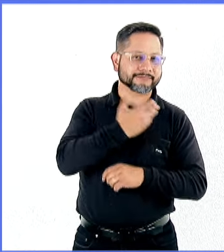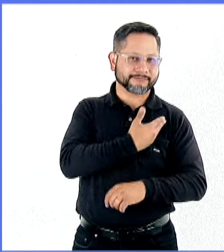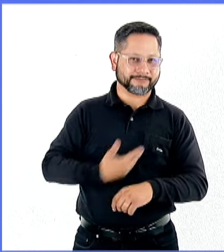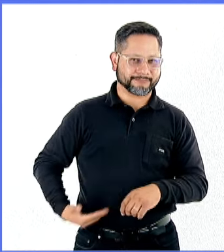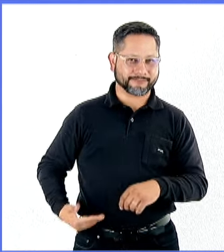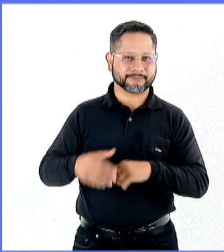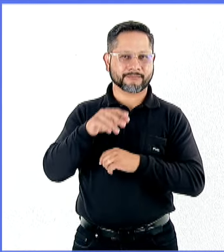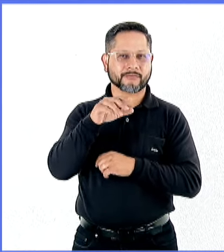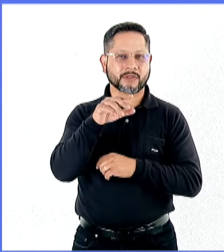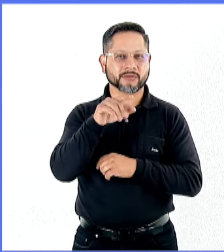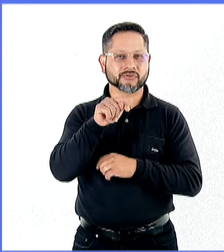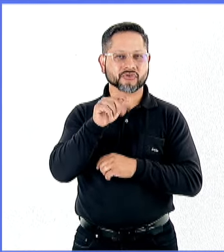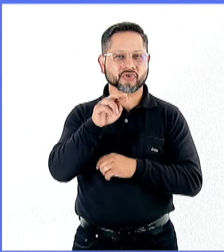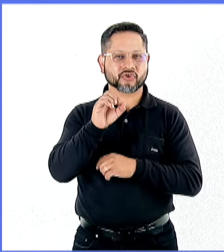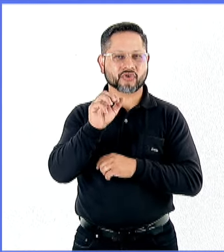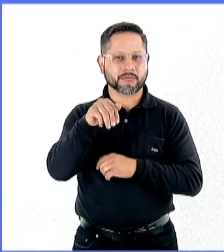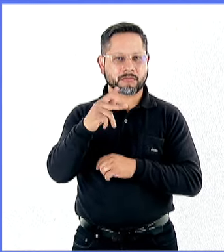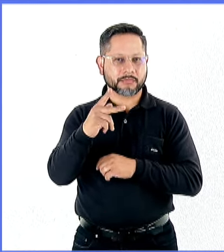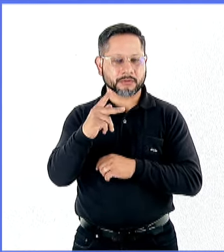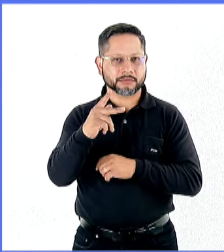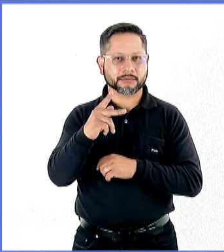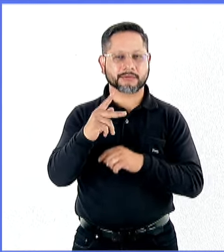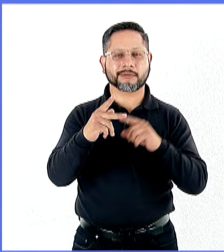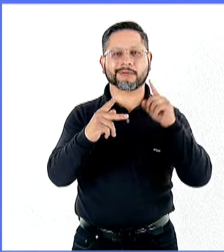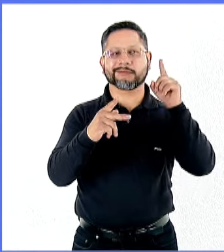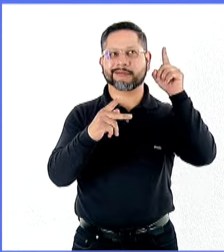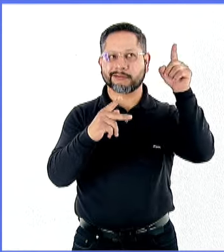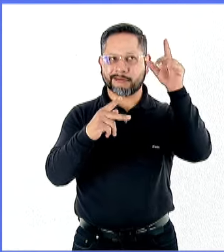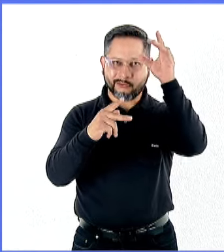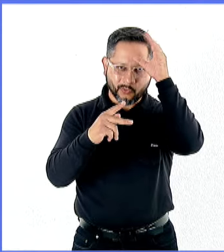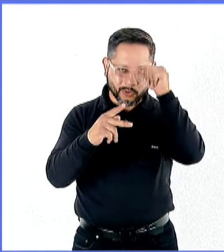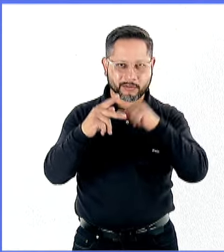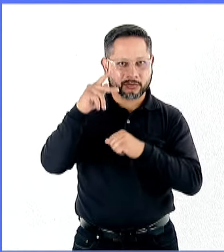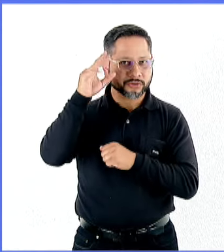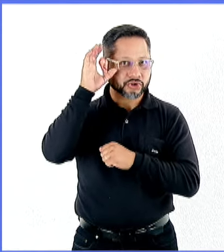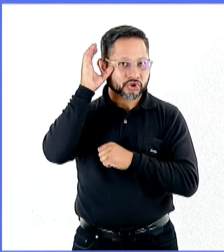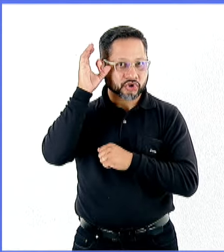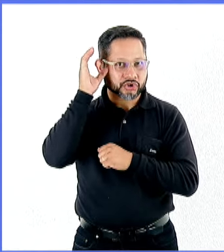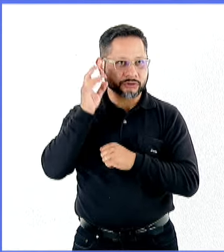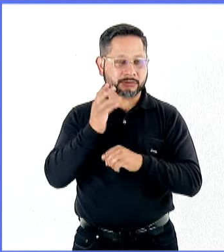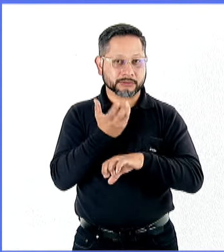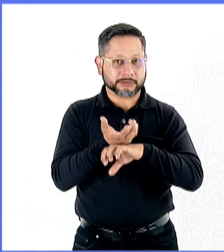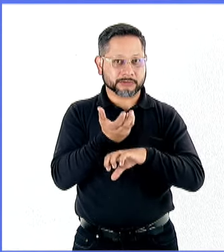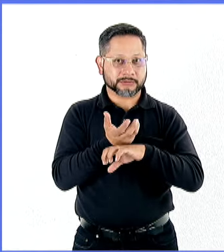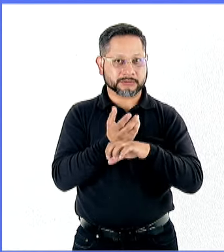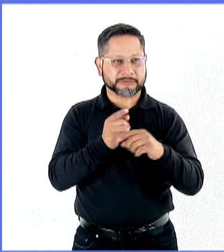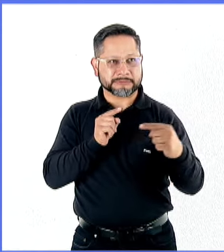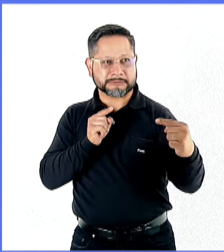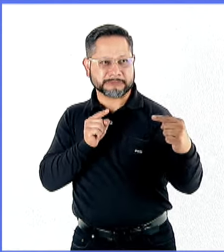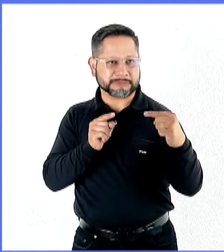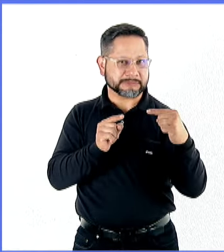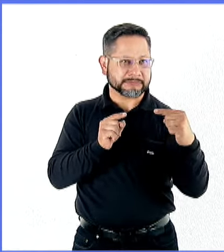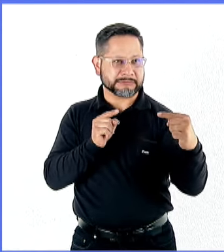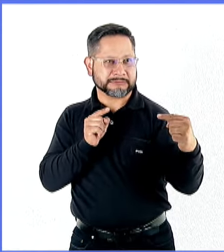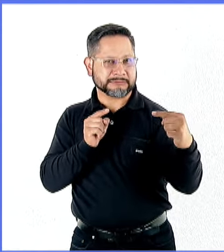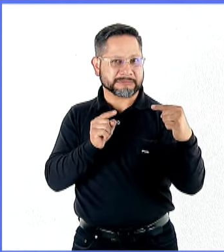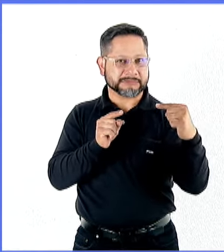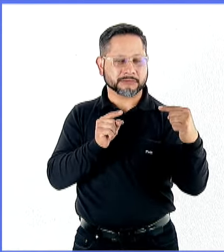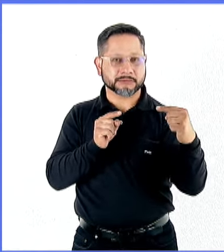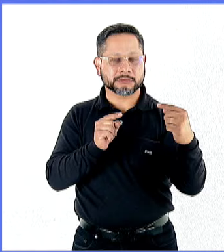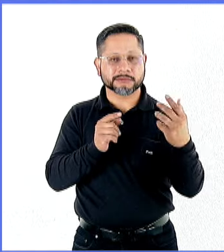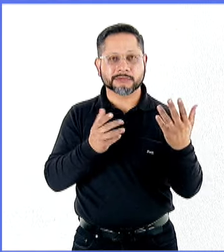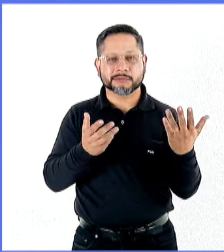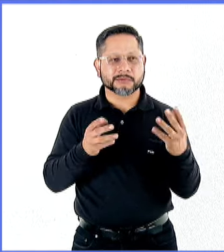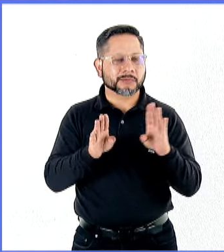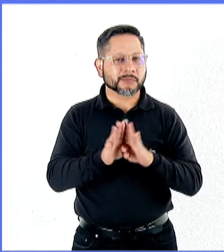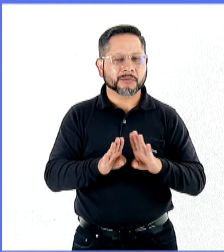centros de producción manufacturera del mundo, que es China. Hubo mucha tensión entre ellos y de ahí se comenzó a que si